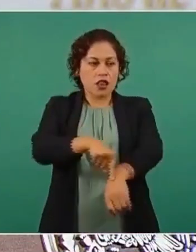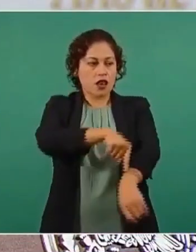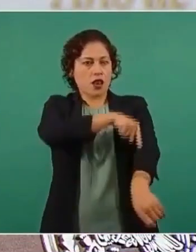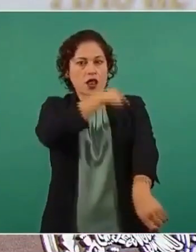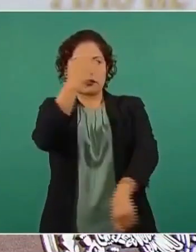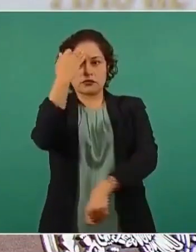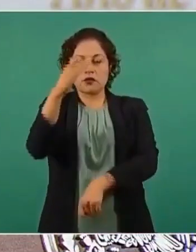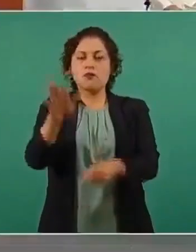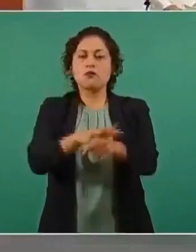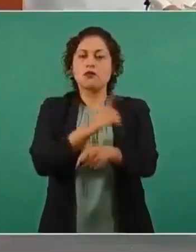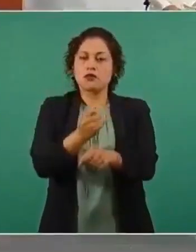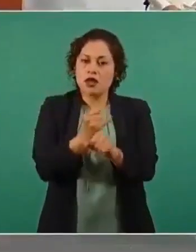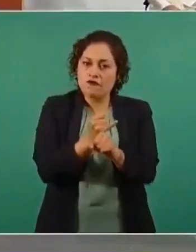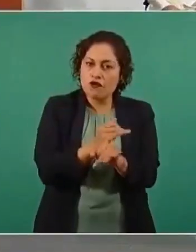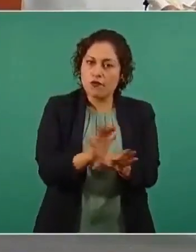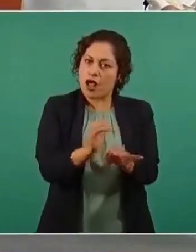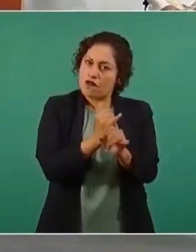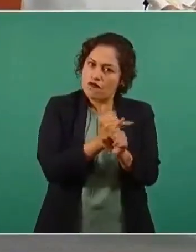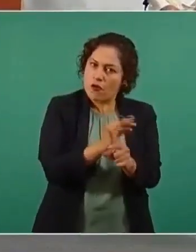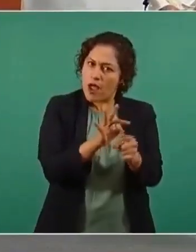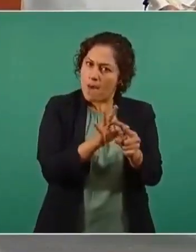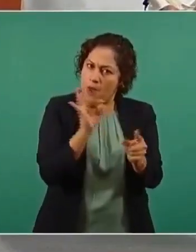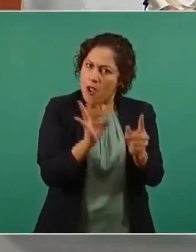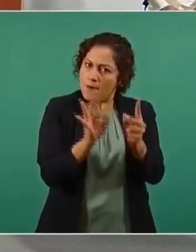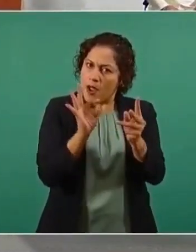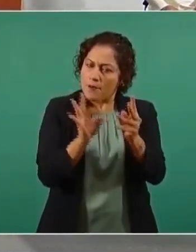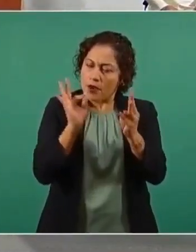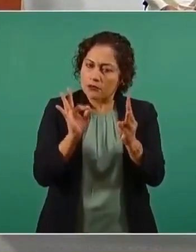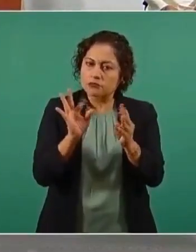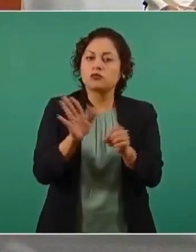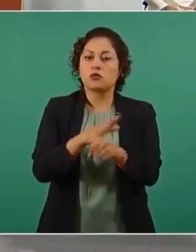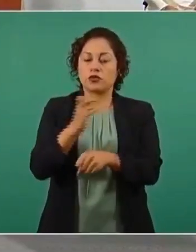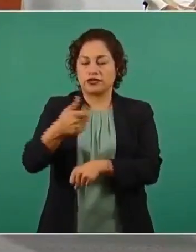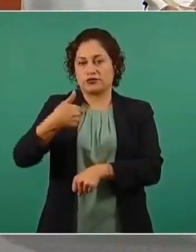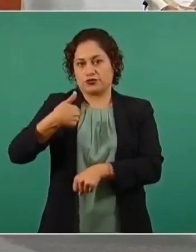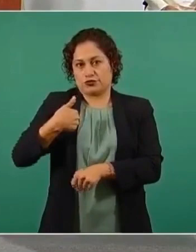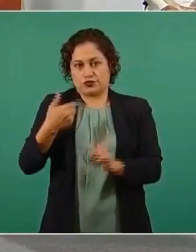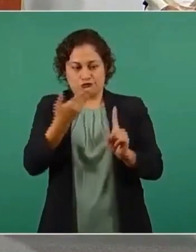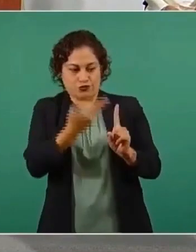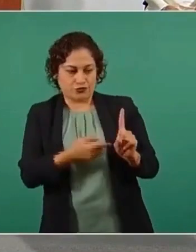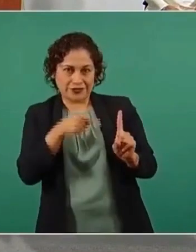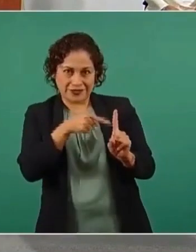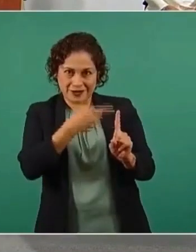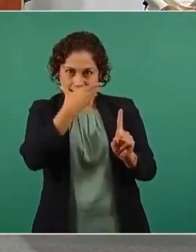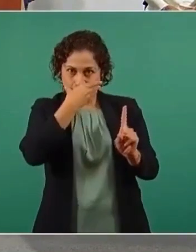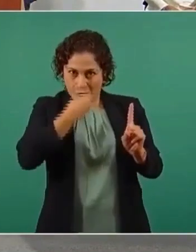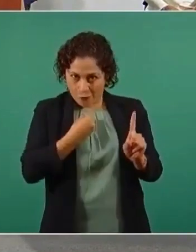a Abraham, porque tiene un perfil que lo